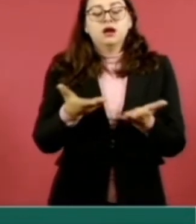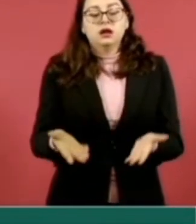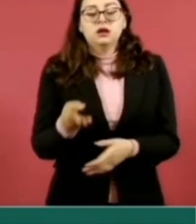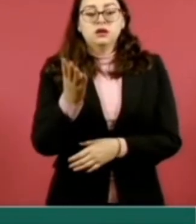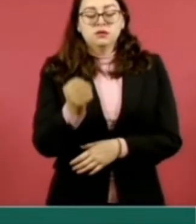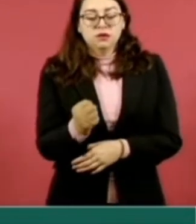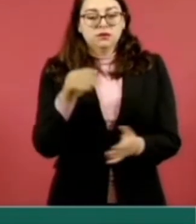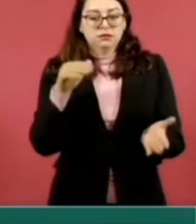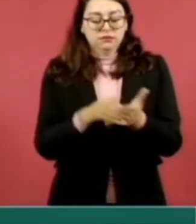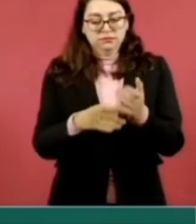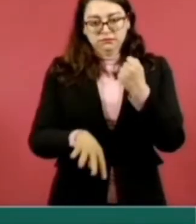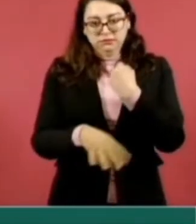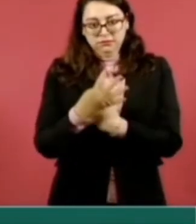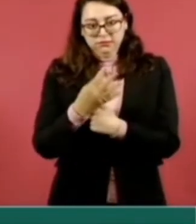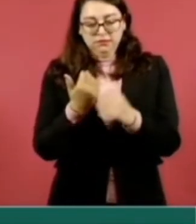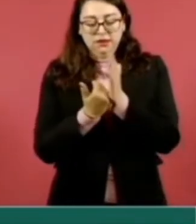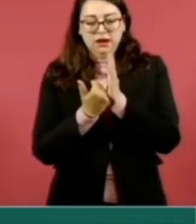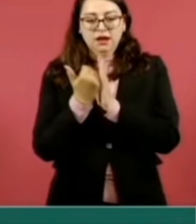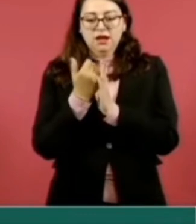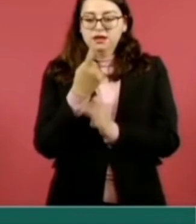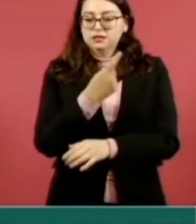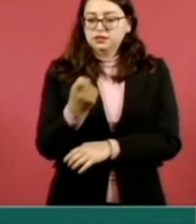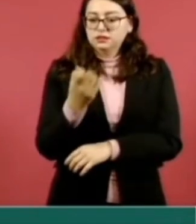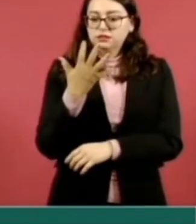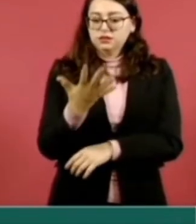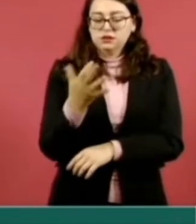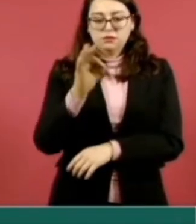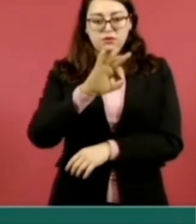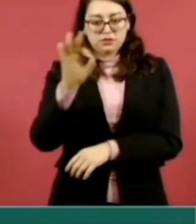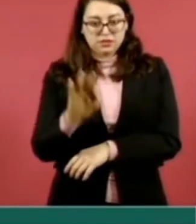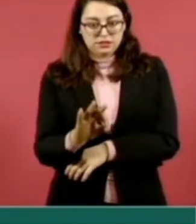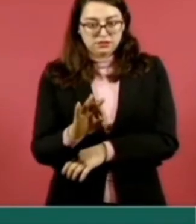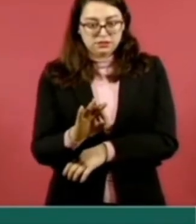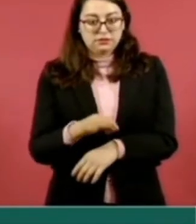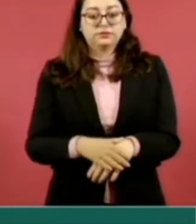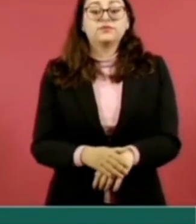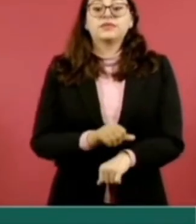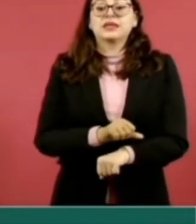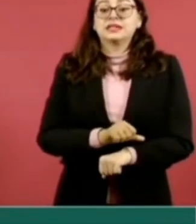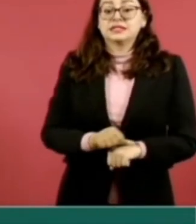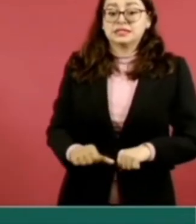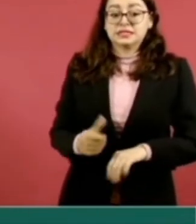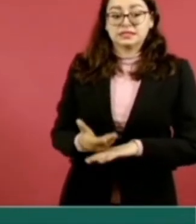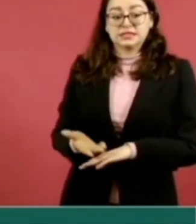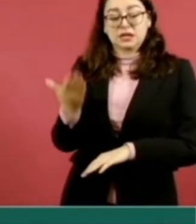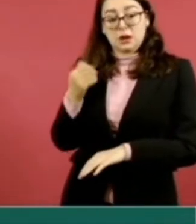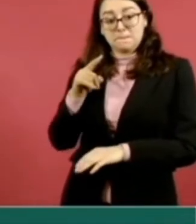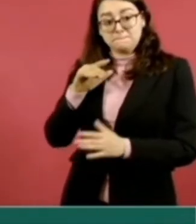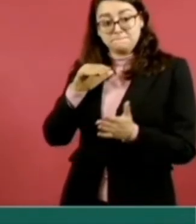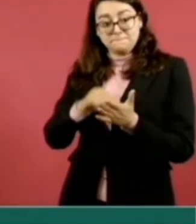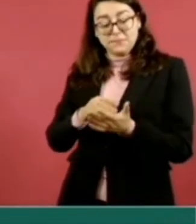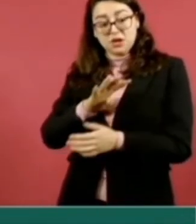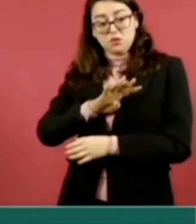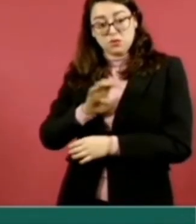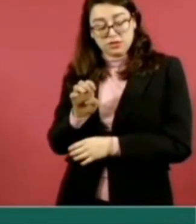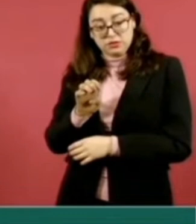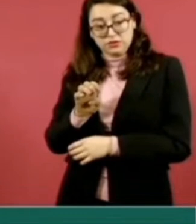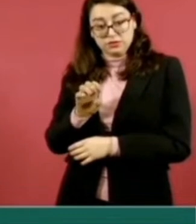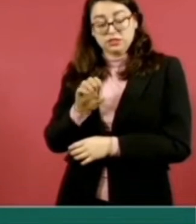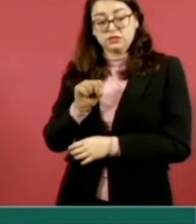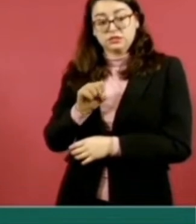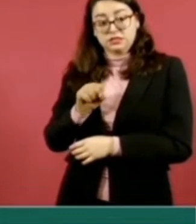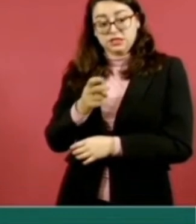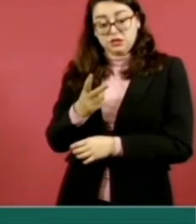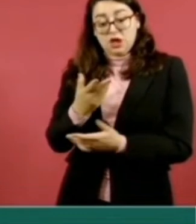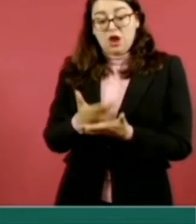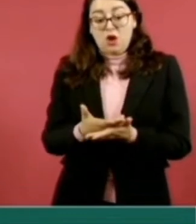14, un incremento del 105 por ciento. Y las cirugías de 1 mil 462 a 1 mil 667,